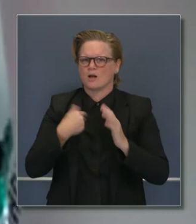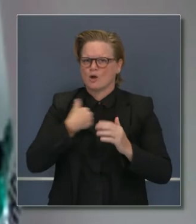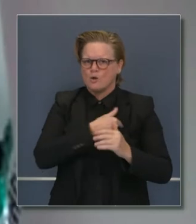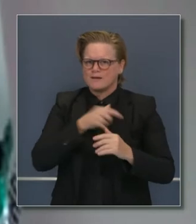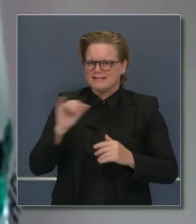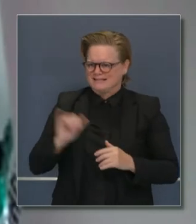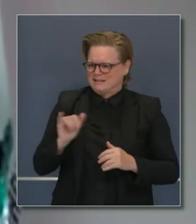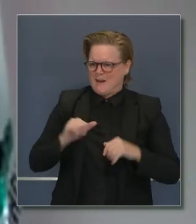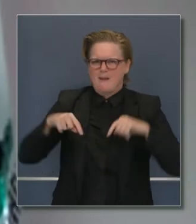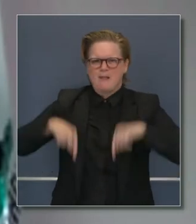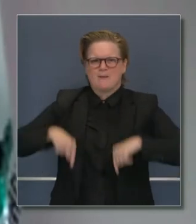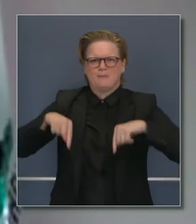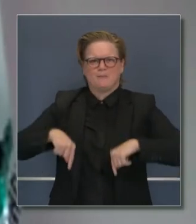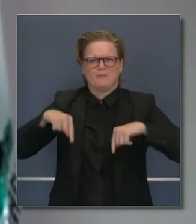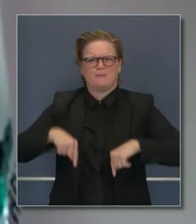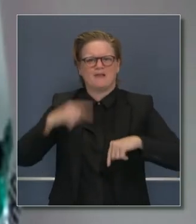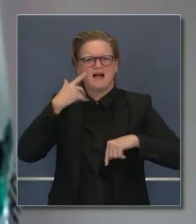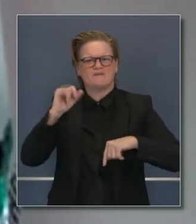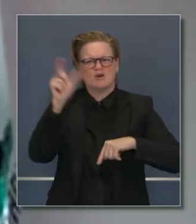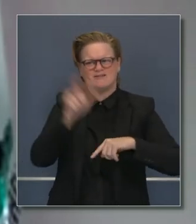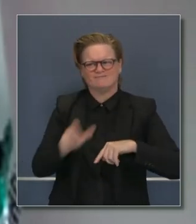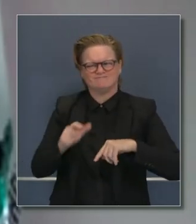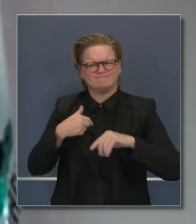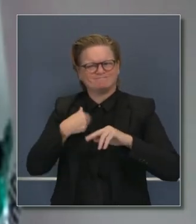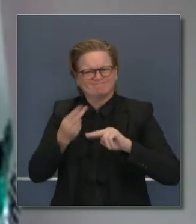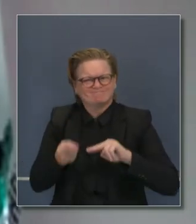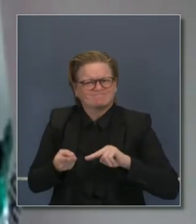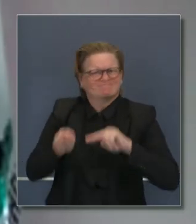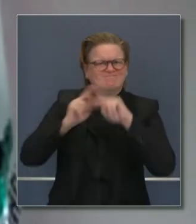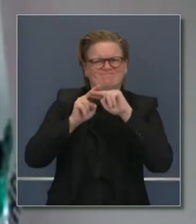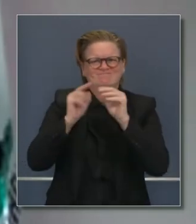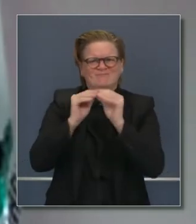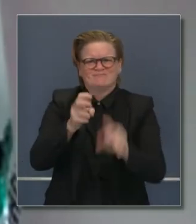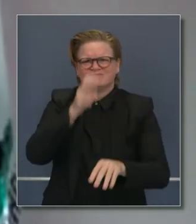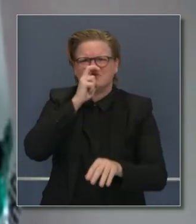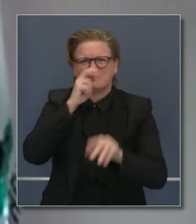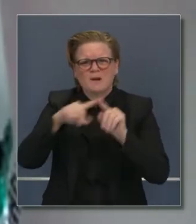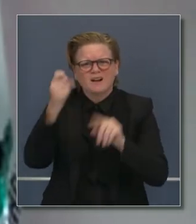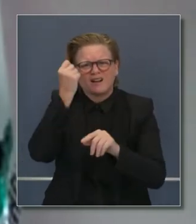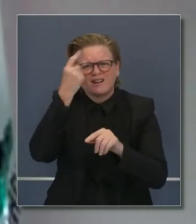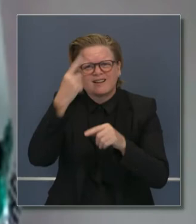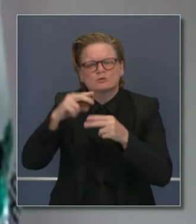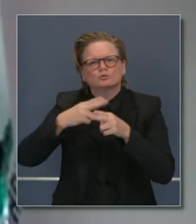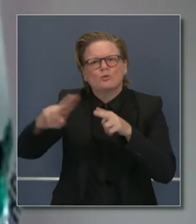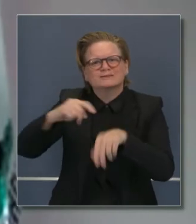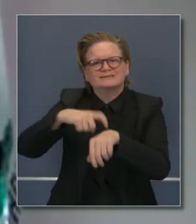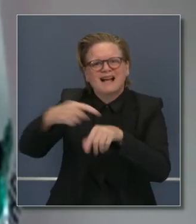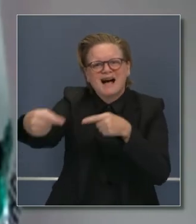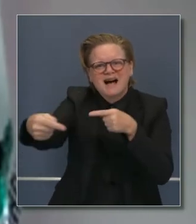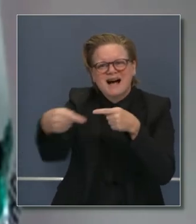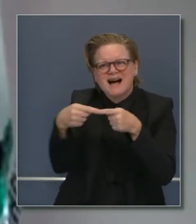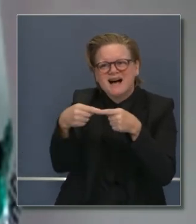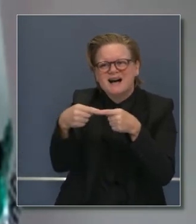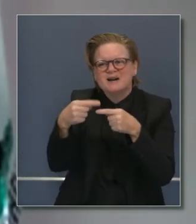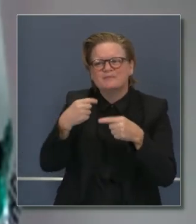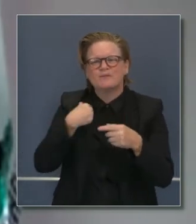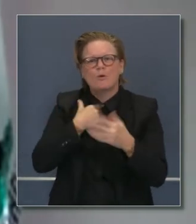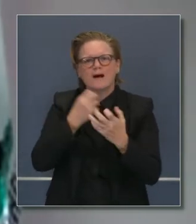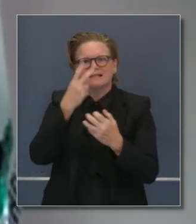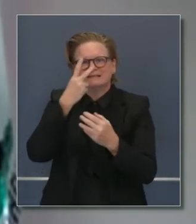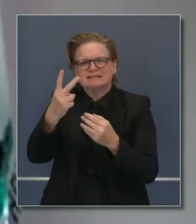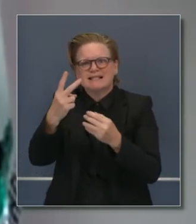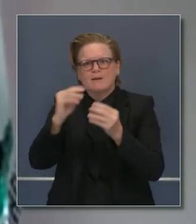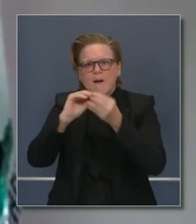mayores, aunque sea por un momento breve, para reducir la transmisión por un 30 a 35 por ciento. A veces